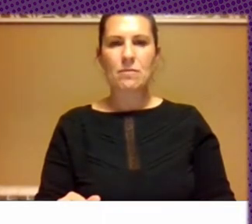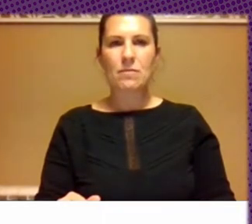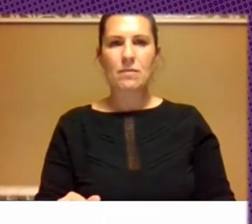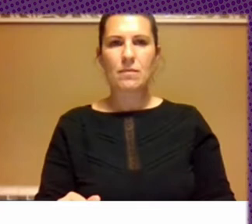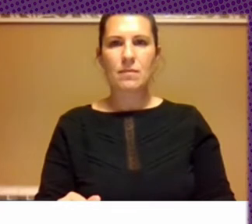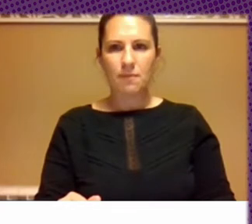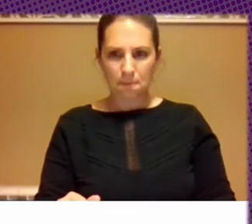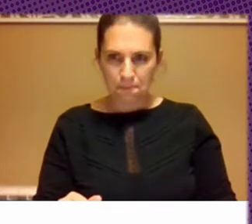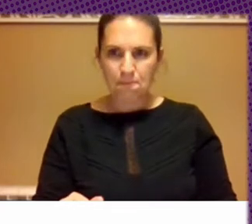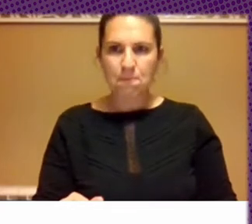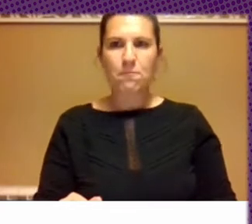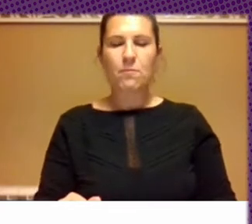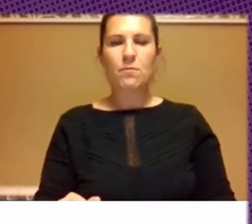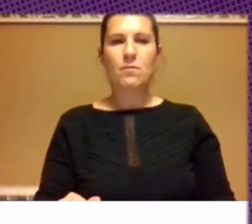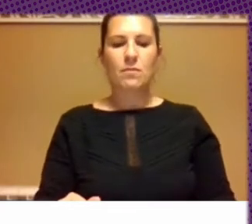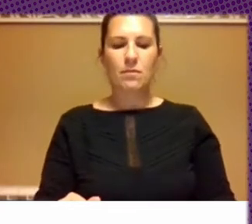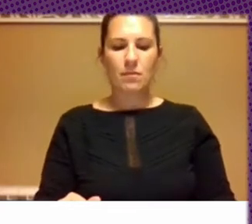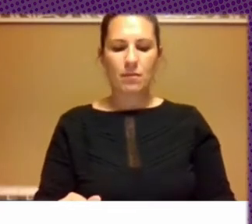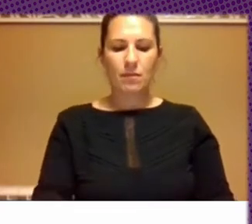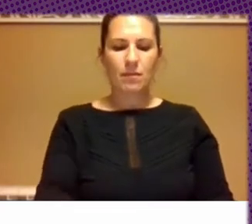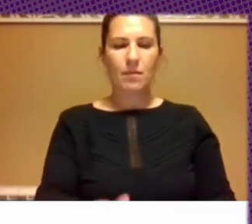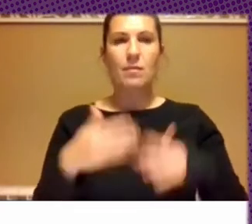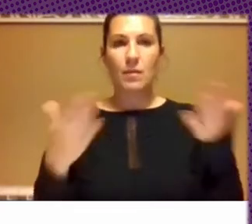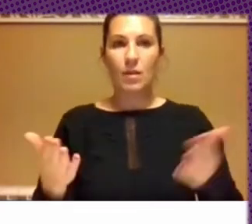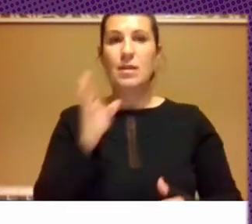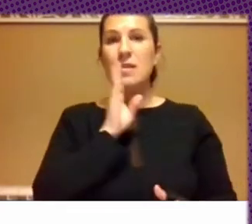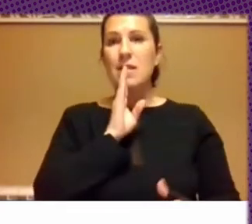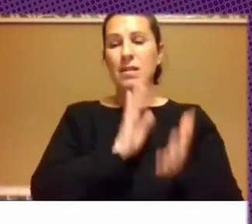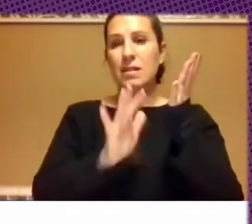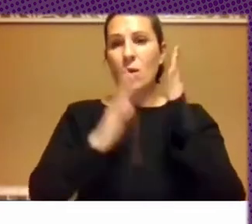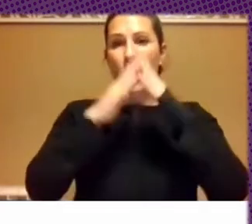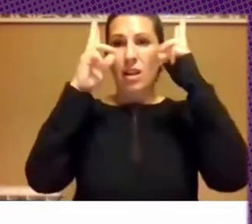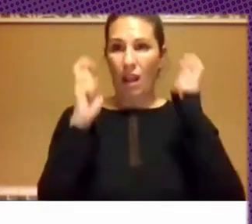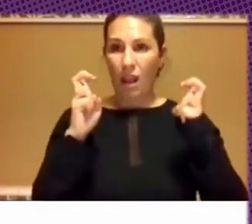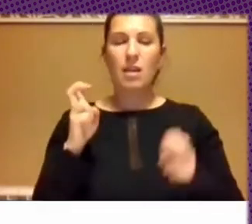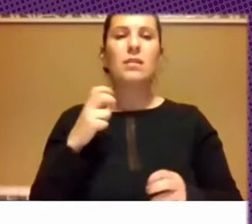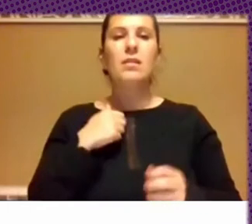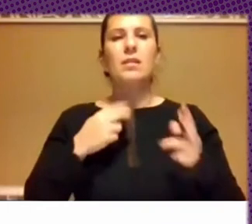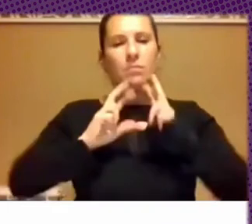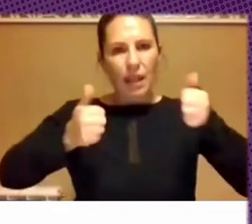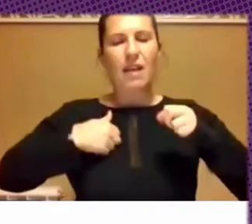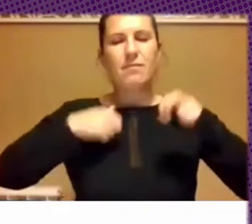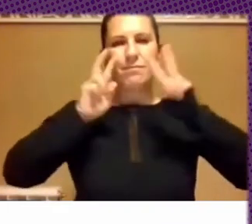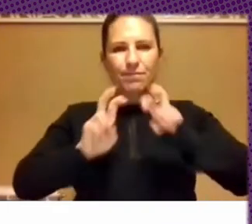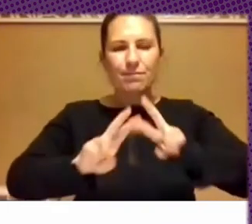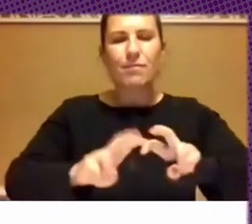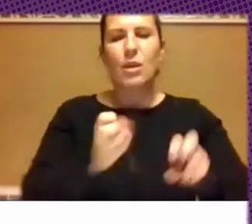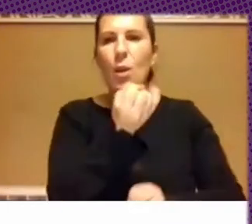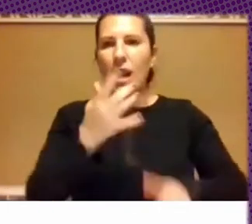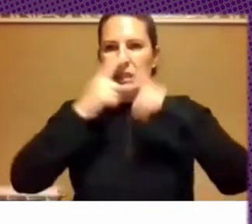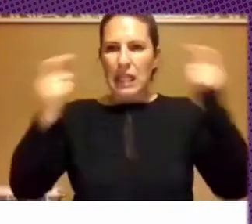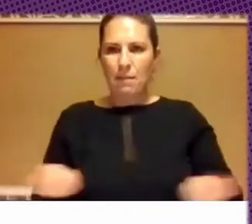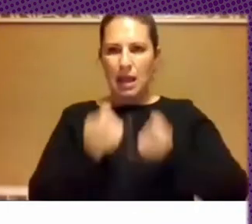Bueno, entonces, en, en el pleno de lo que era la cuarentena empezamos a analizar varias campañas. Una de